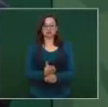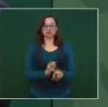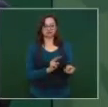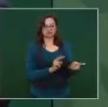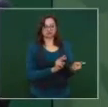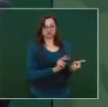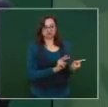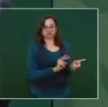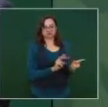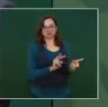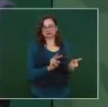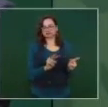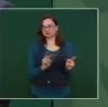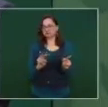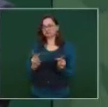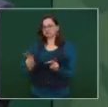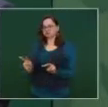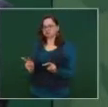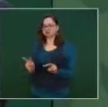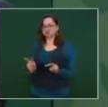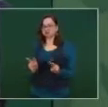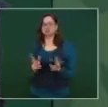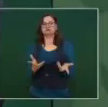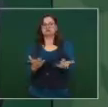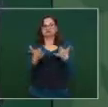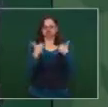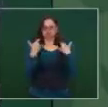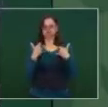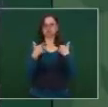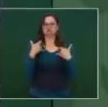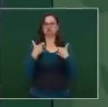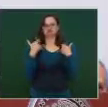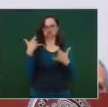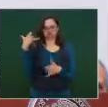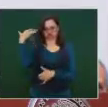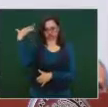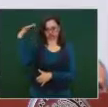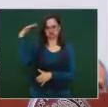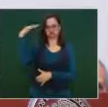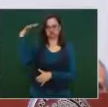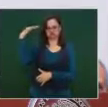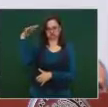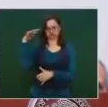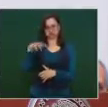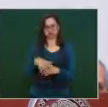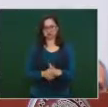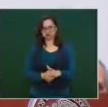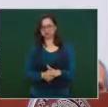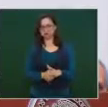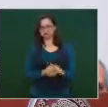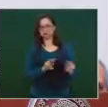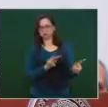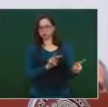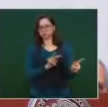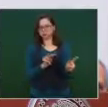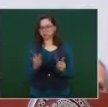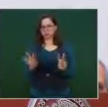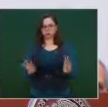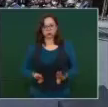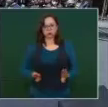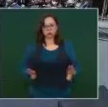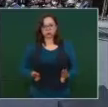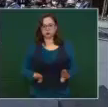militantes quienes decidan y rechazó que vayan a destinarse recursos públicos para impulsar la campaña.